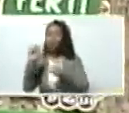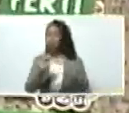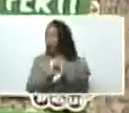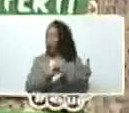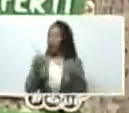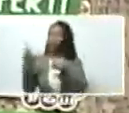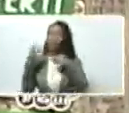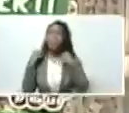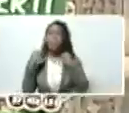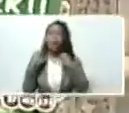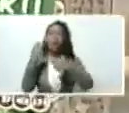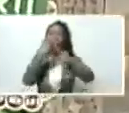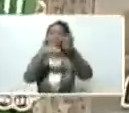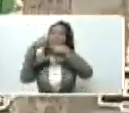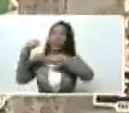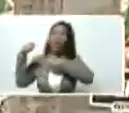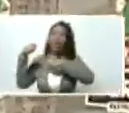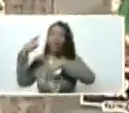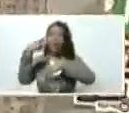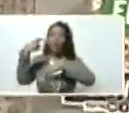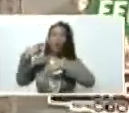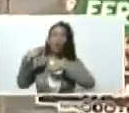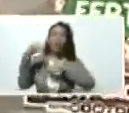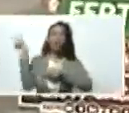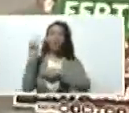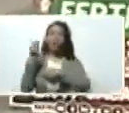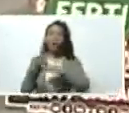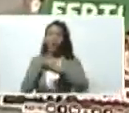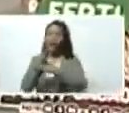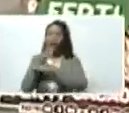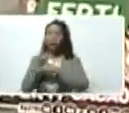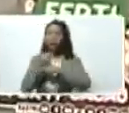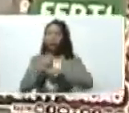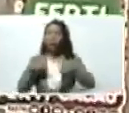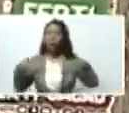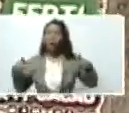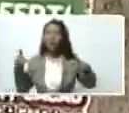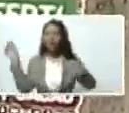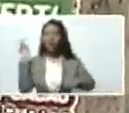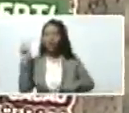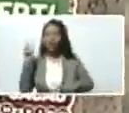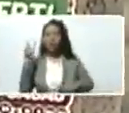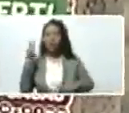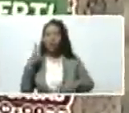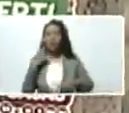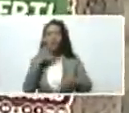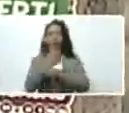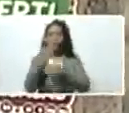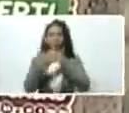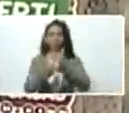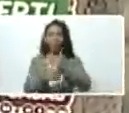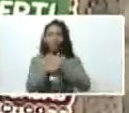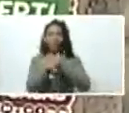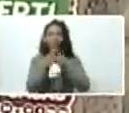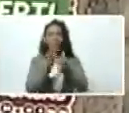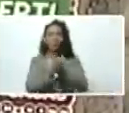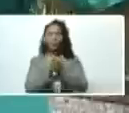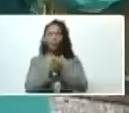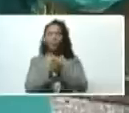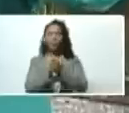para vender su fertilizante Venezuela lo que va es creciendo Venezuela lo que va es para adelante compadre